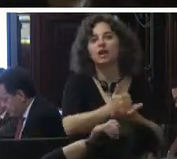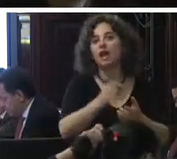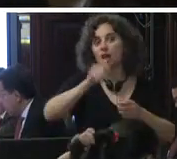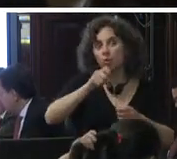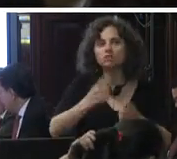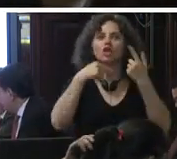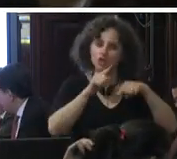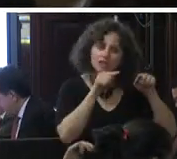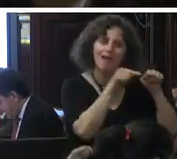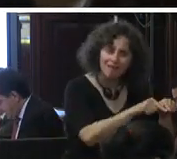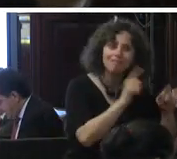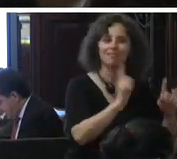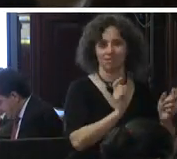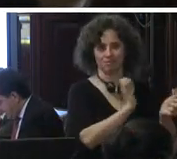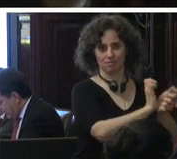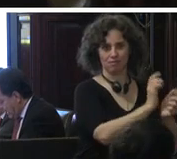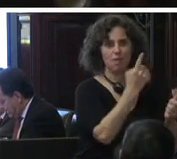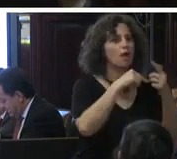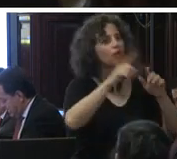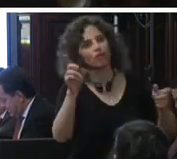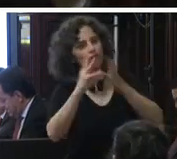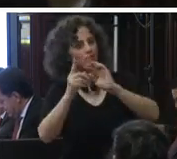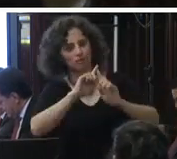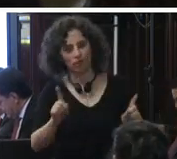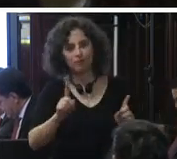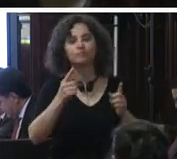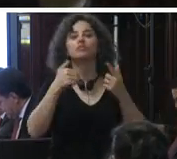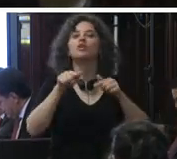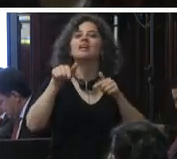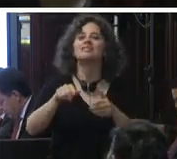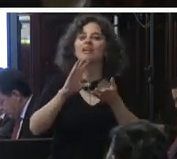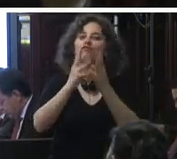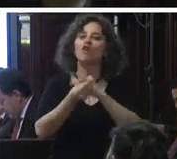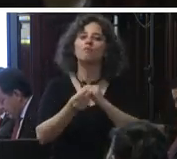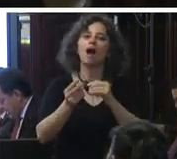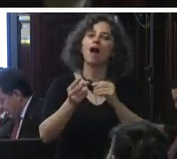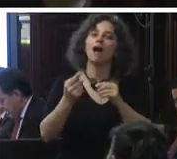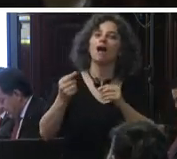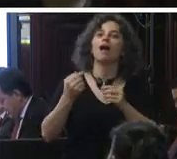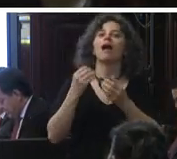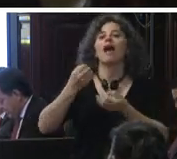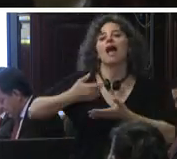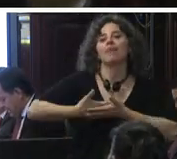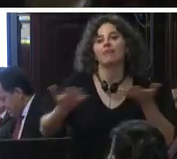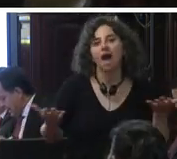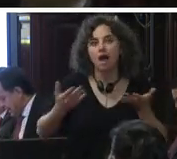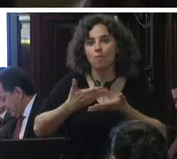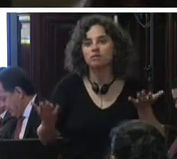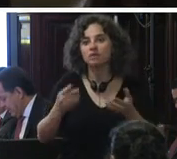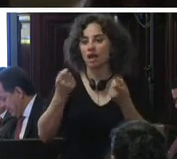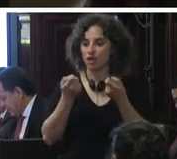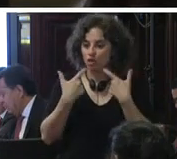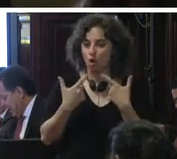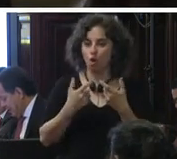justamente este sentido garantista del sistema de justicia penal acusatorio es el que permitió fortalecer el